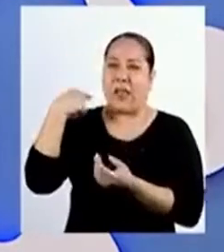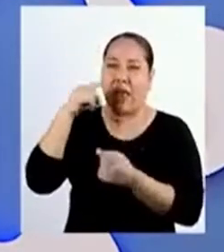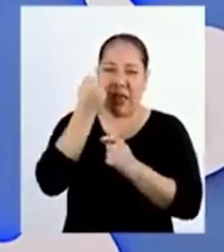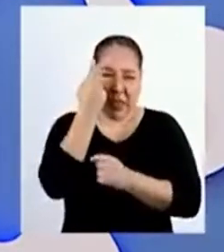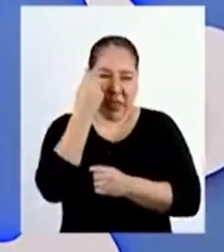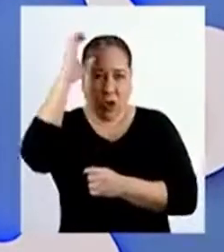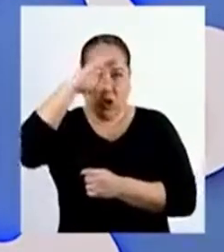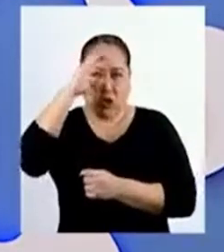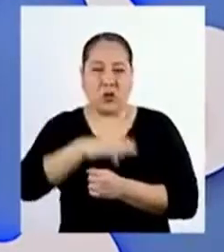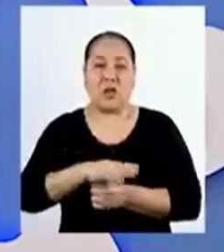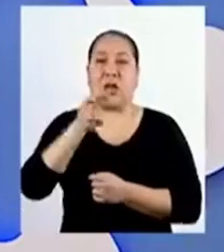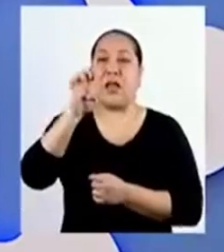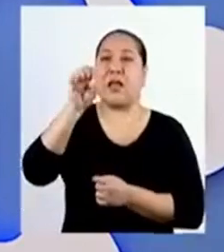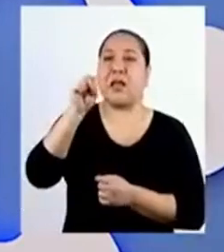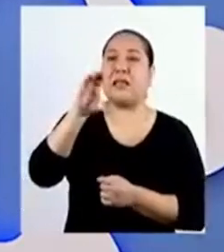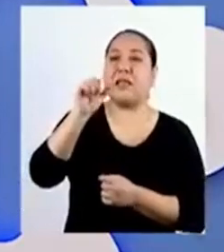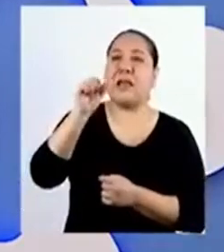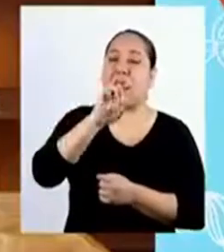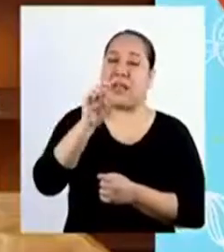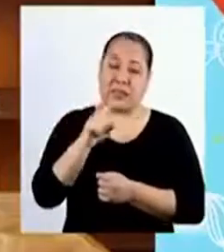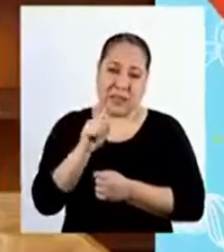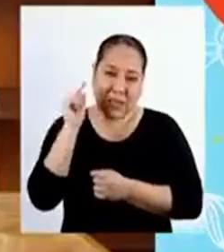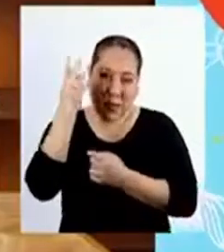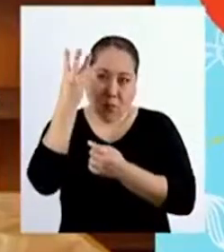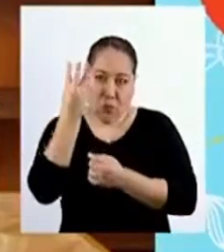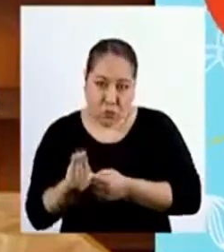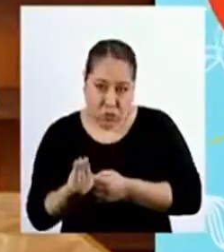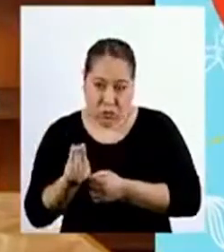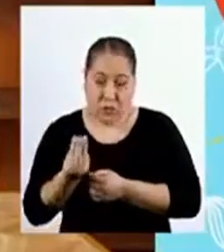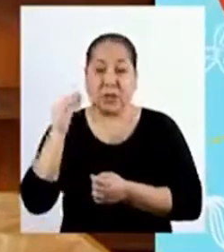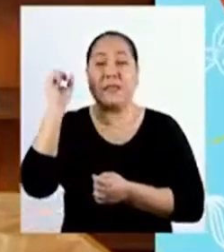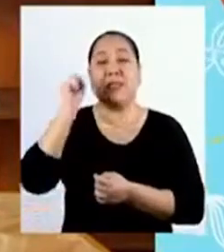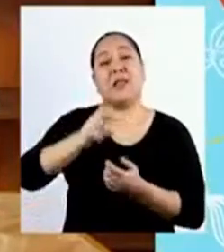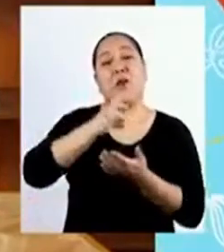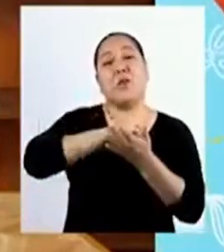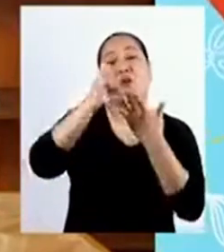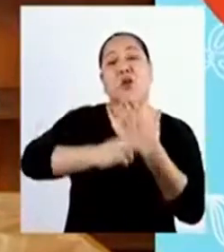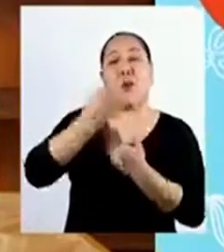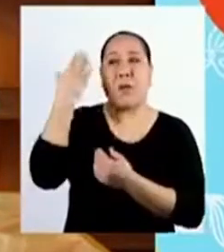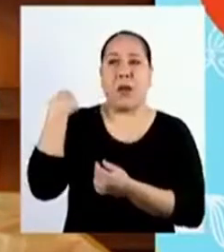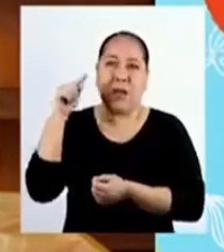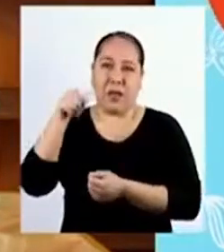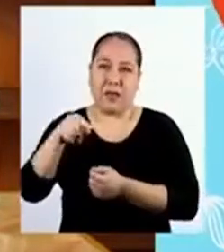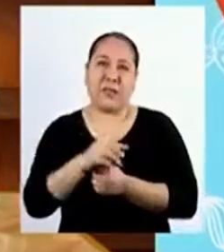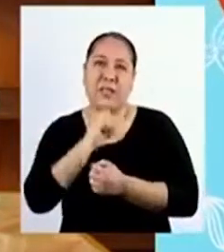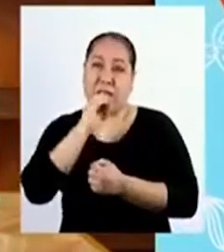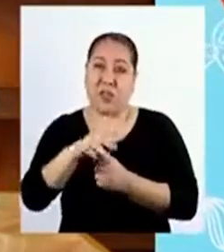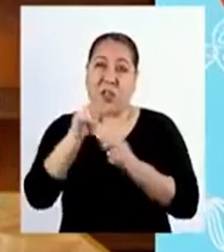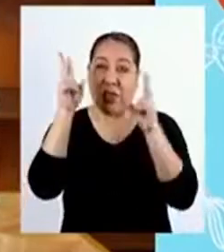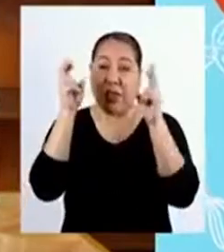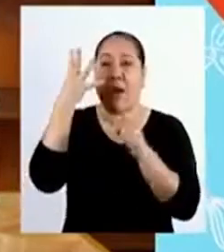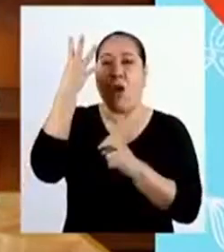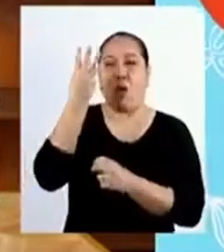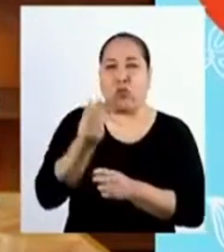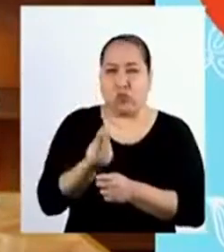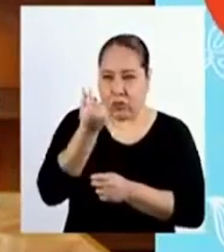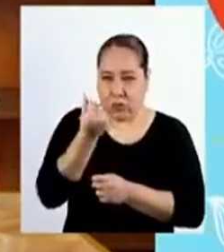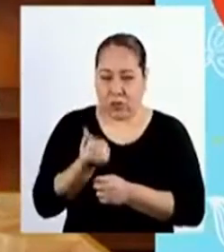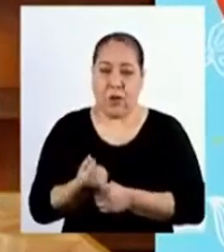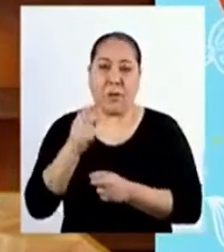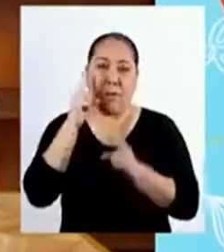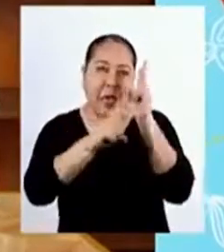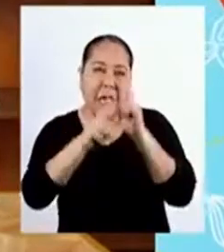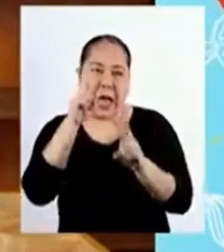concepto de escasez. Es verdad. En un programa anterior hablamos de la escasez. Revisemos